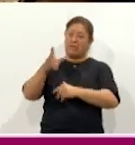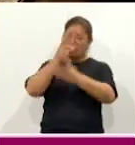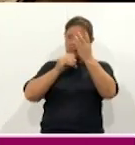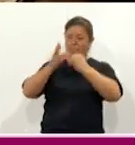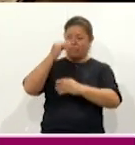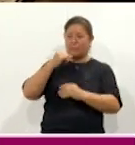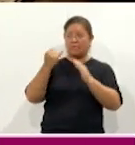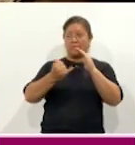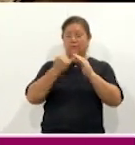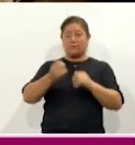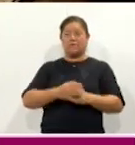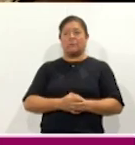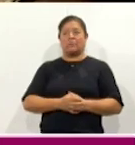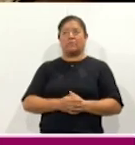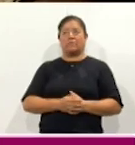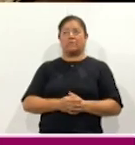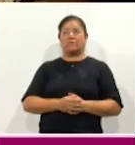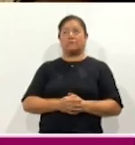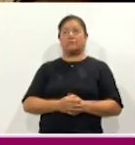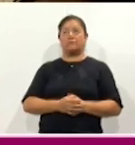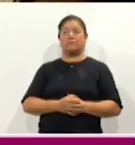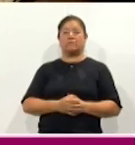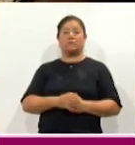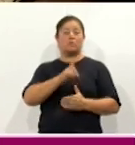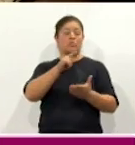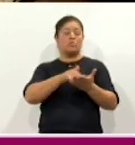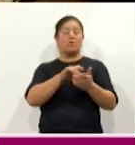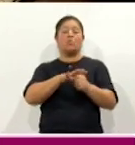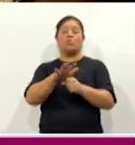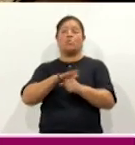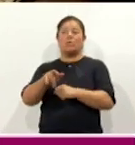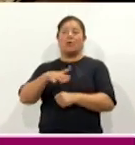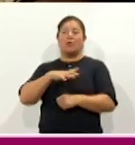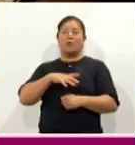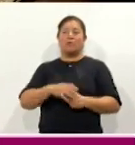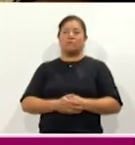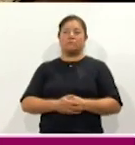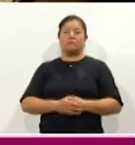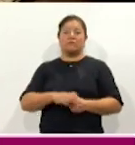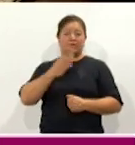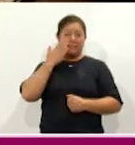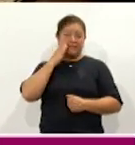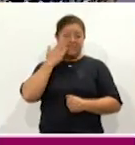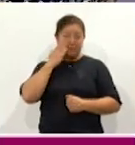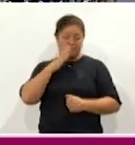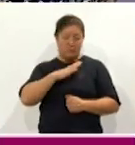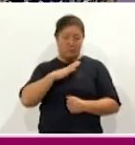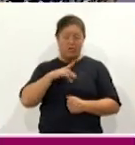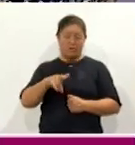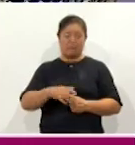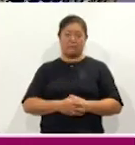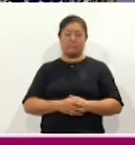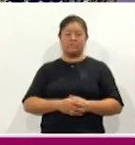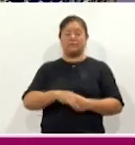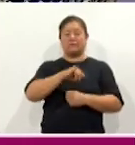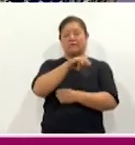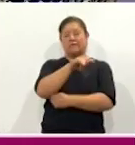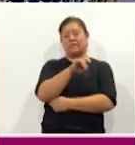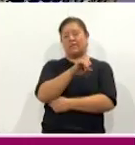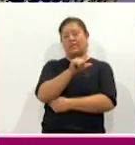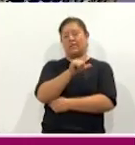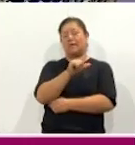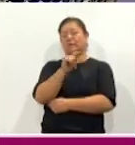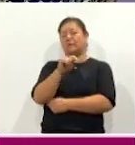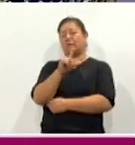de ella. Y cuáles son los lugares donde nos pueden localizar. Mira, tenemos en Facebook, en redes sociales, nos pueden localizar como ITEA Tlaxcala,